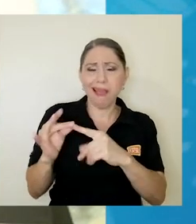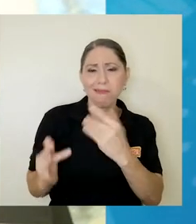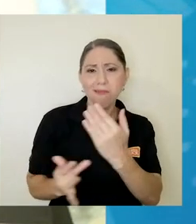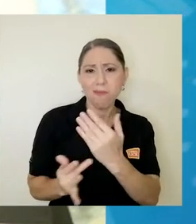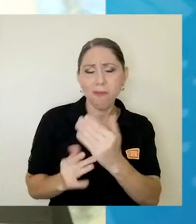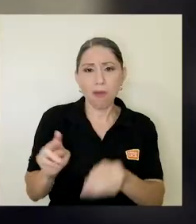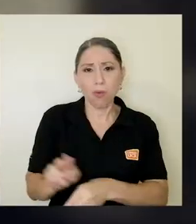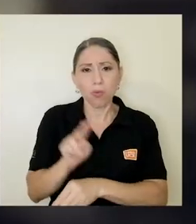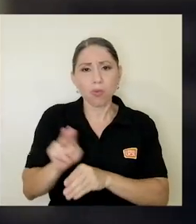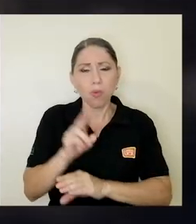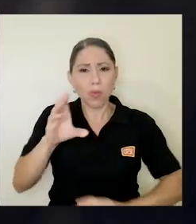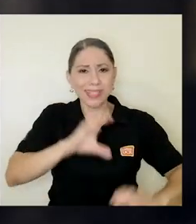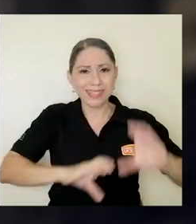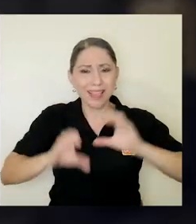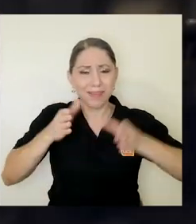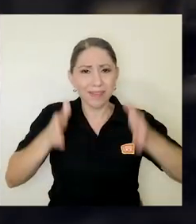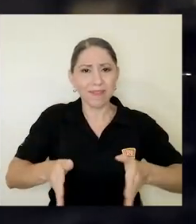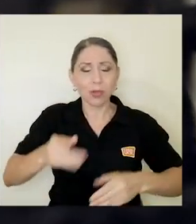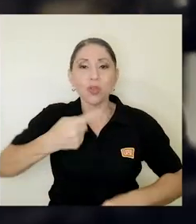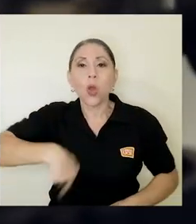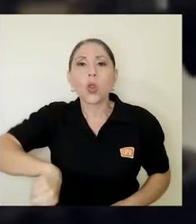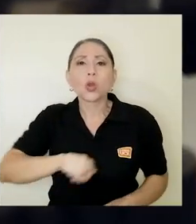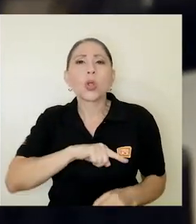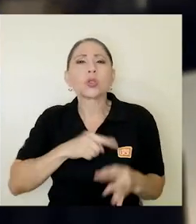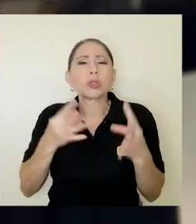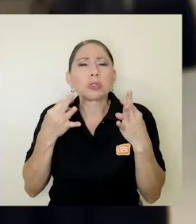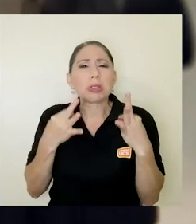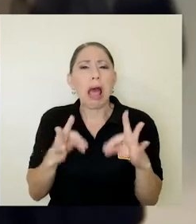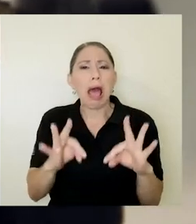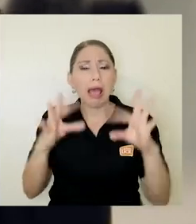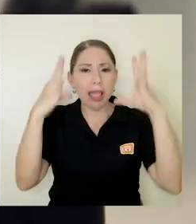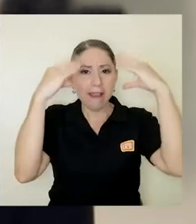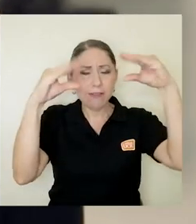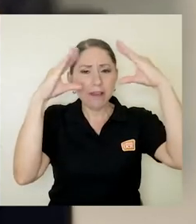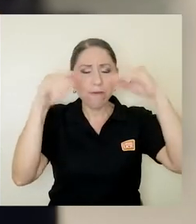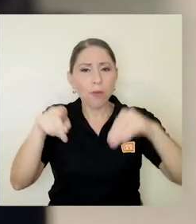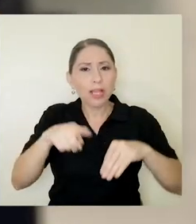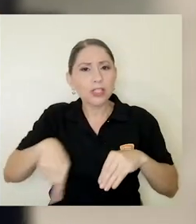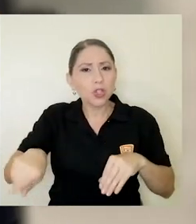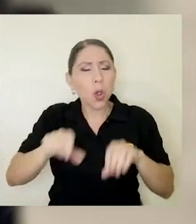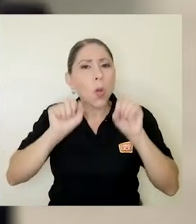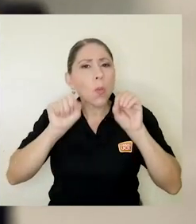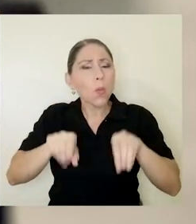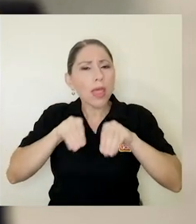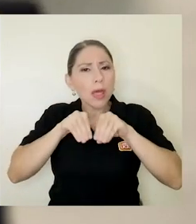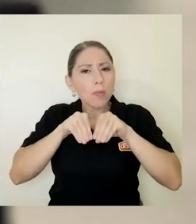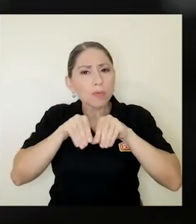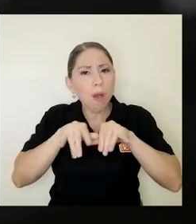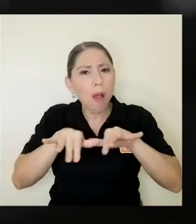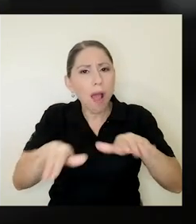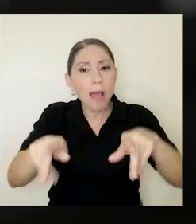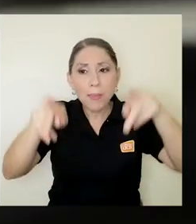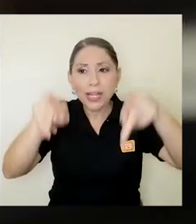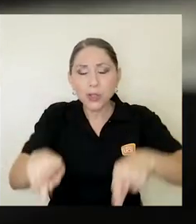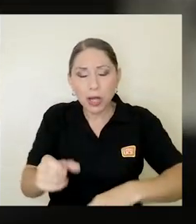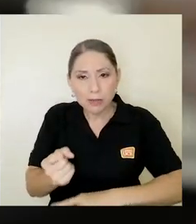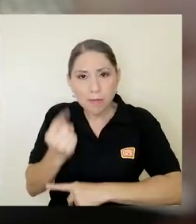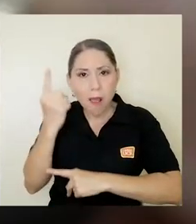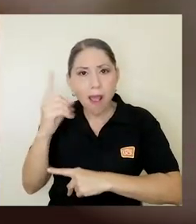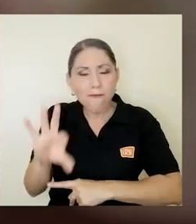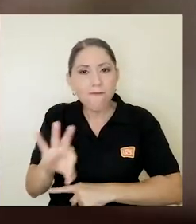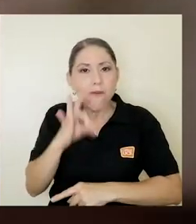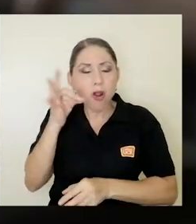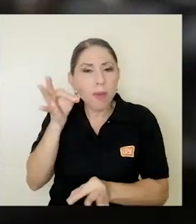científicos y nosotros tratamos de que esa información llegue a las personas de una forma